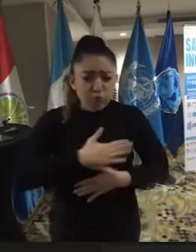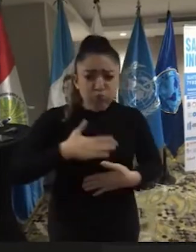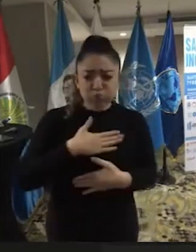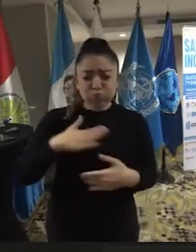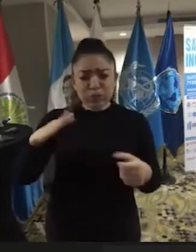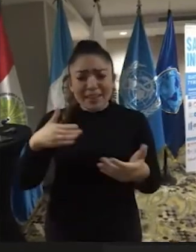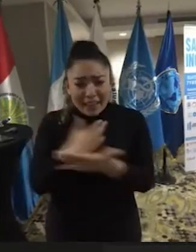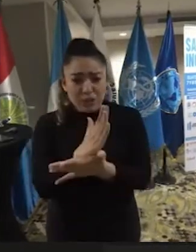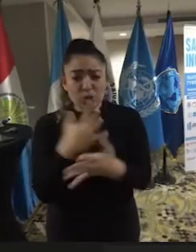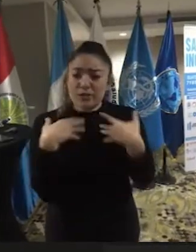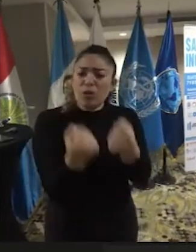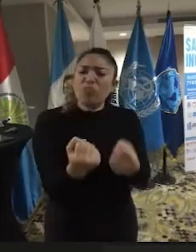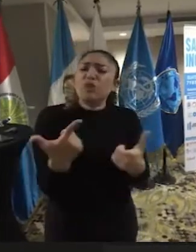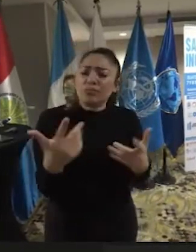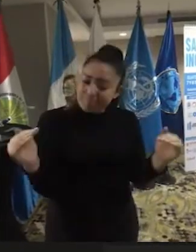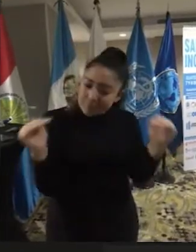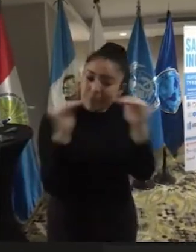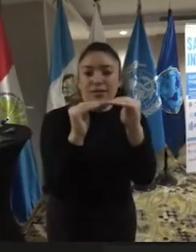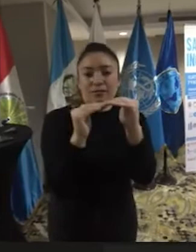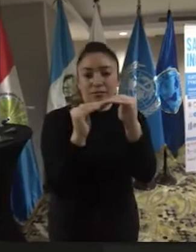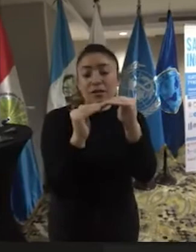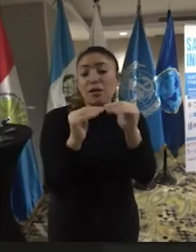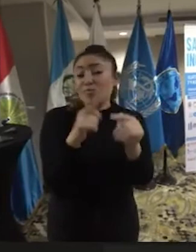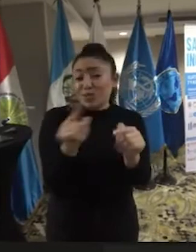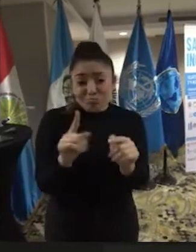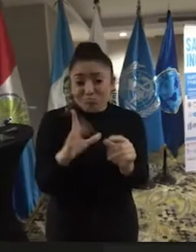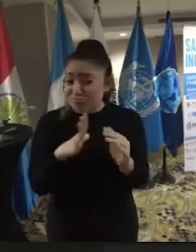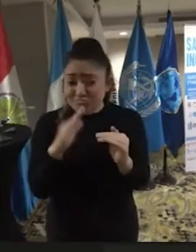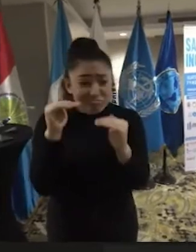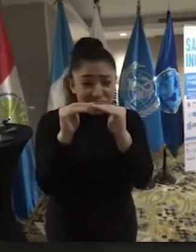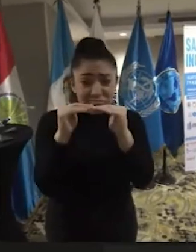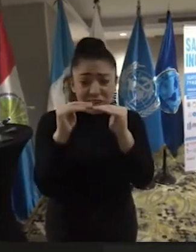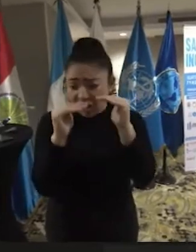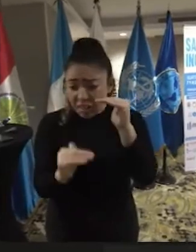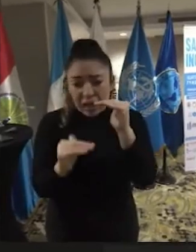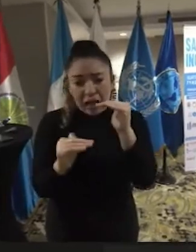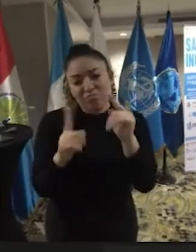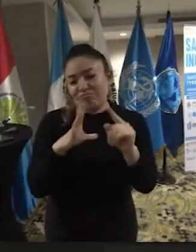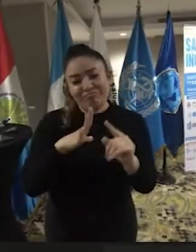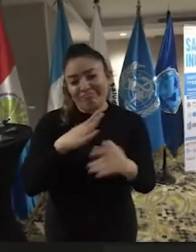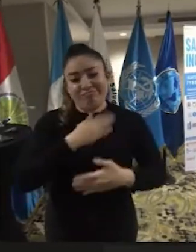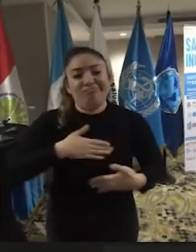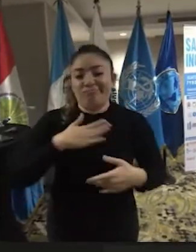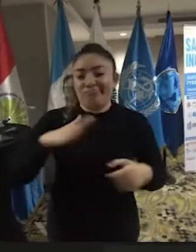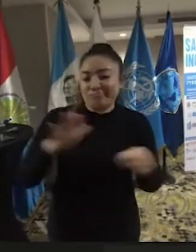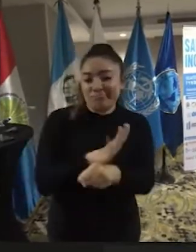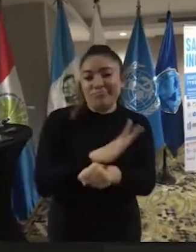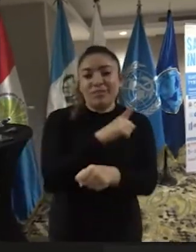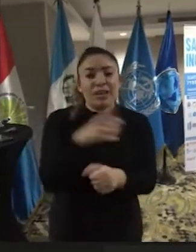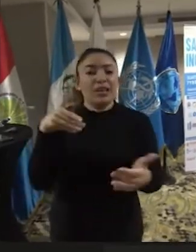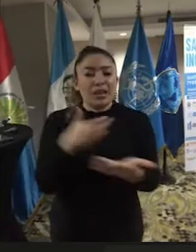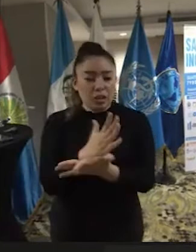con equidad, porque de lo contrario no tendríamos un goce efectivo del derecho a la salud